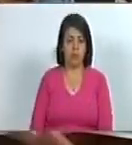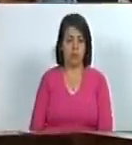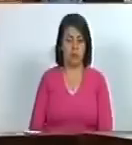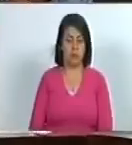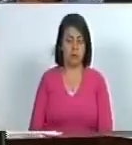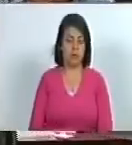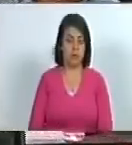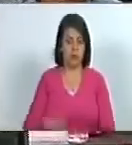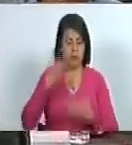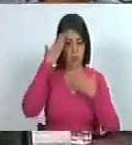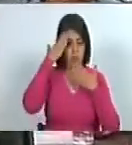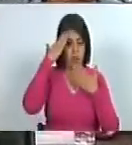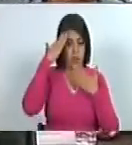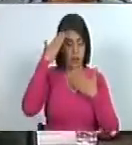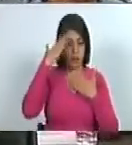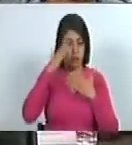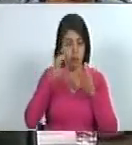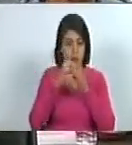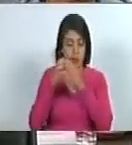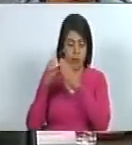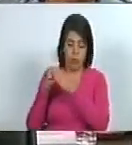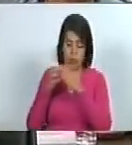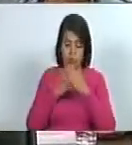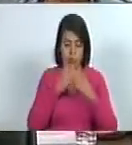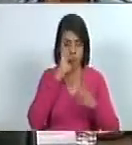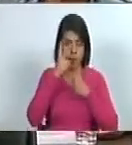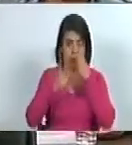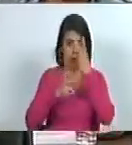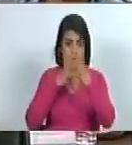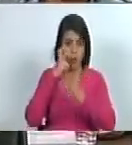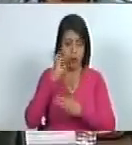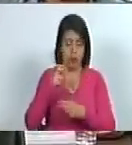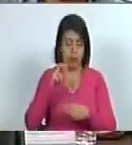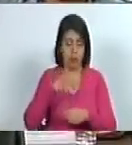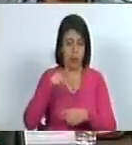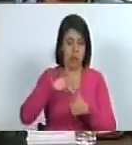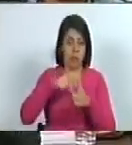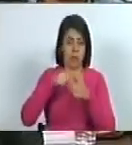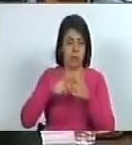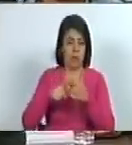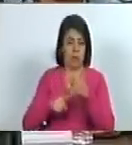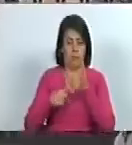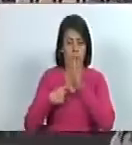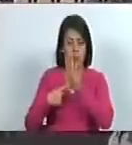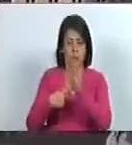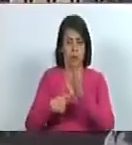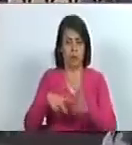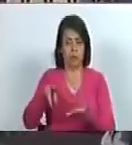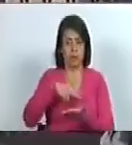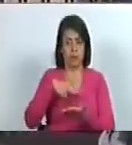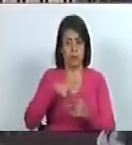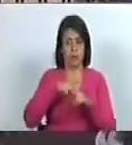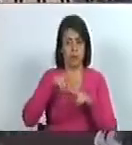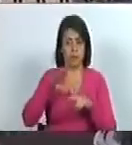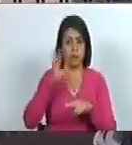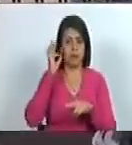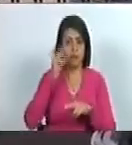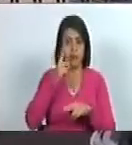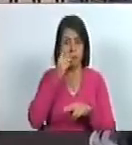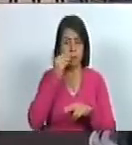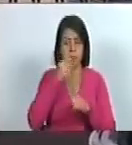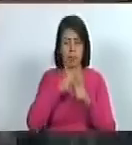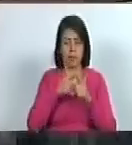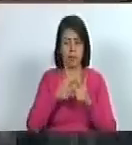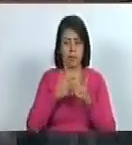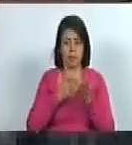un saludo a los grupos que nos visitan que sirven de expresión de la danza niños niñas adolescentes que